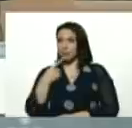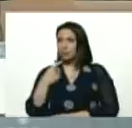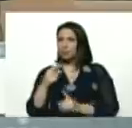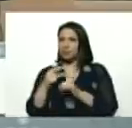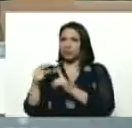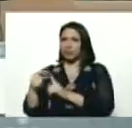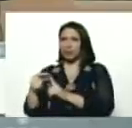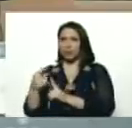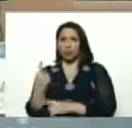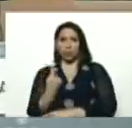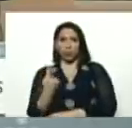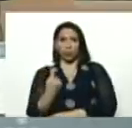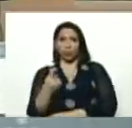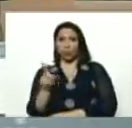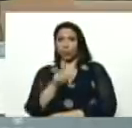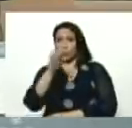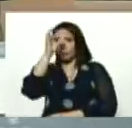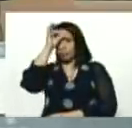uno no sabe, lo que tiene,